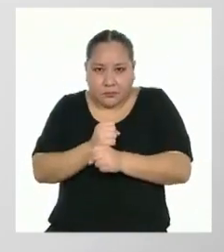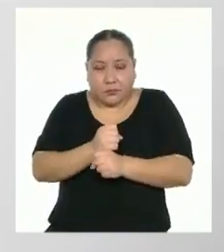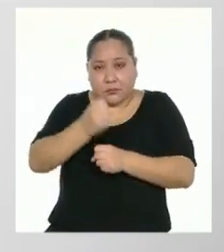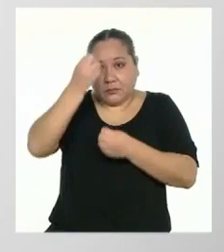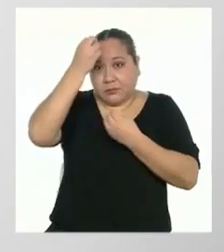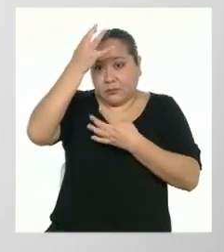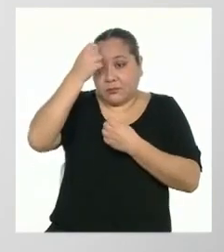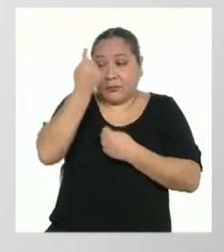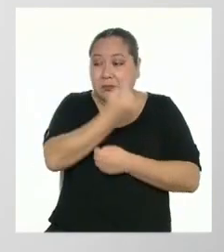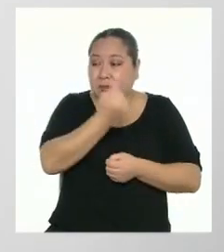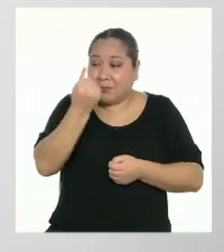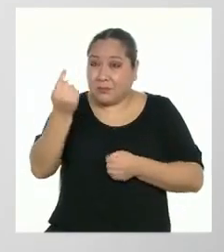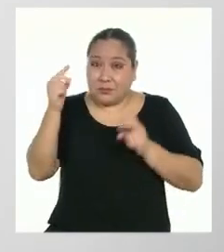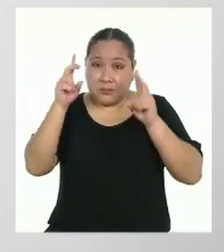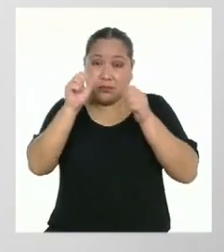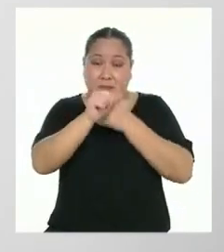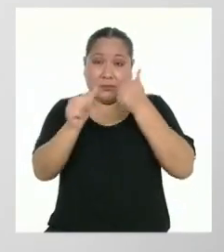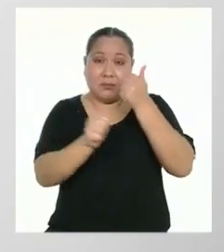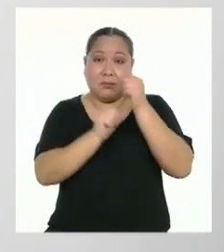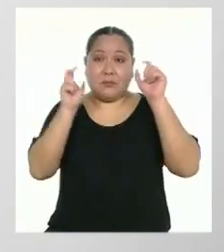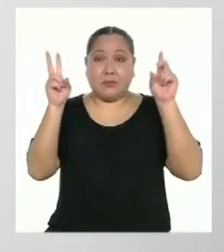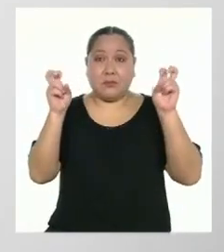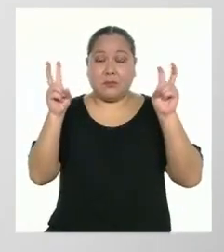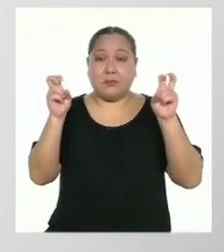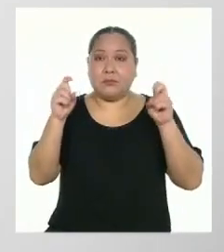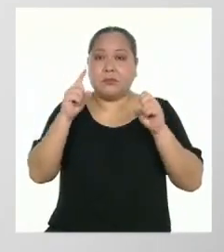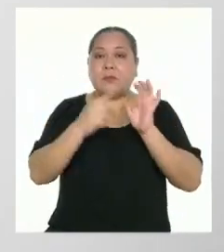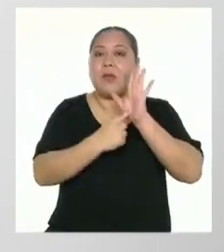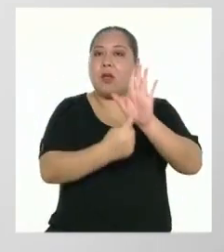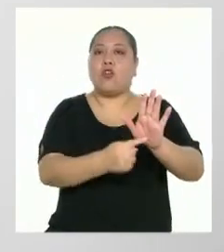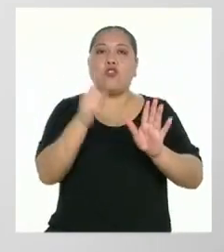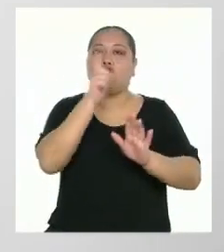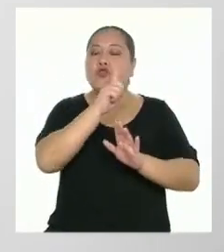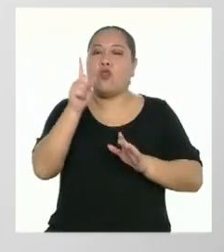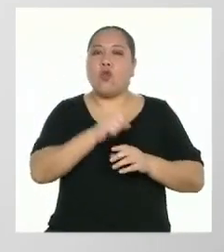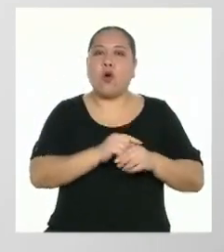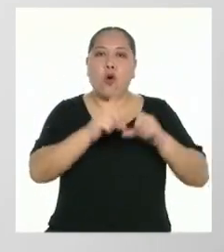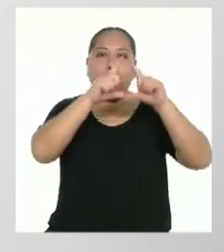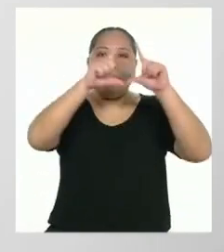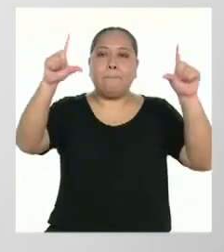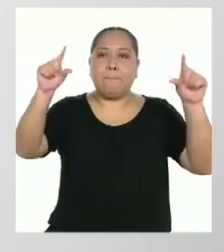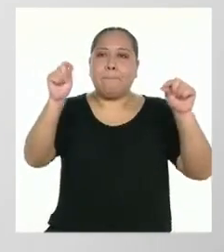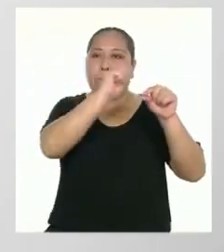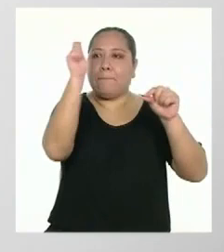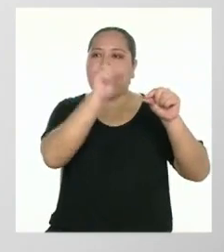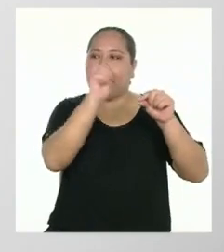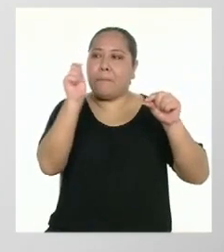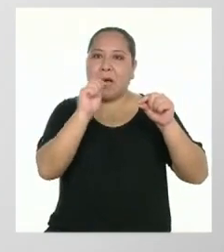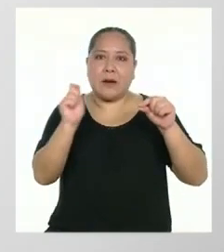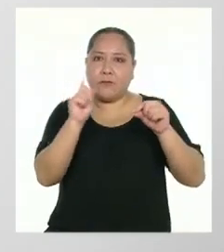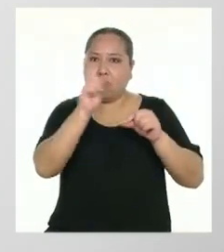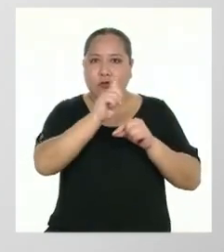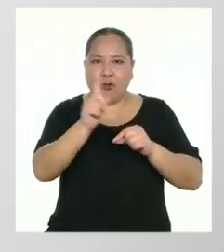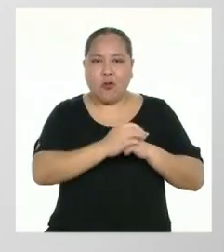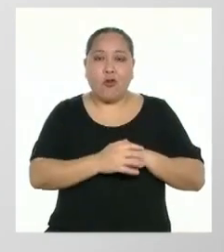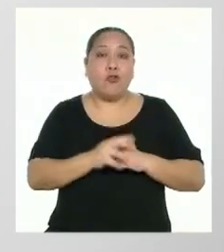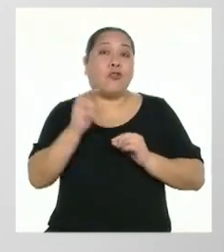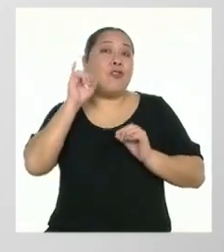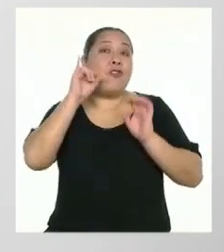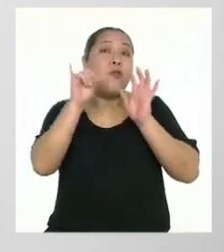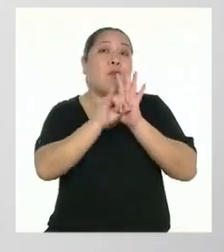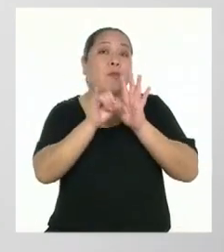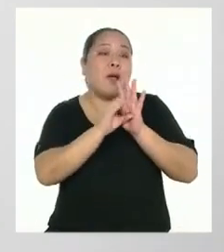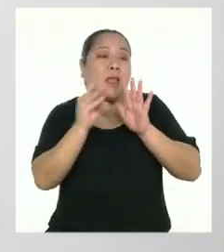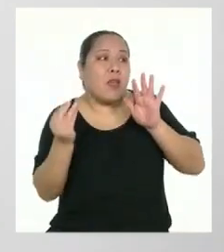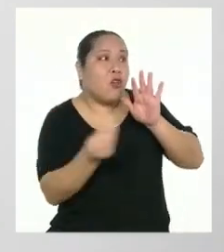subtítulo y presentarla no en párrafos, sino en imágenes e incorporarla en alguna de las secciones del